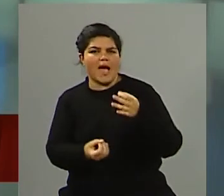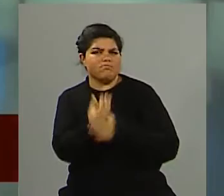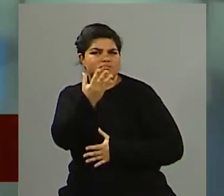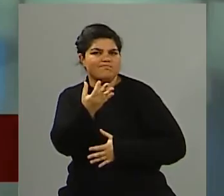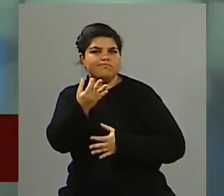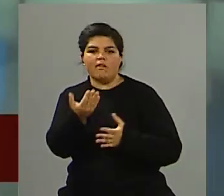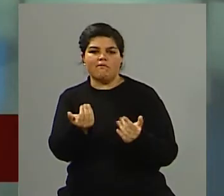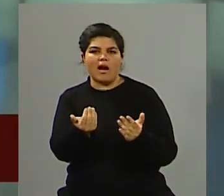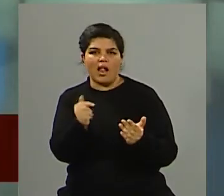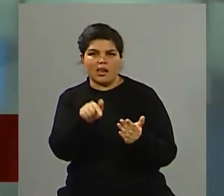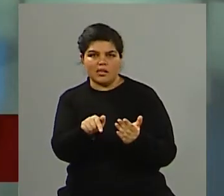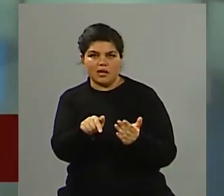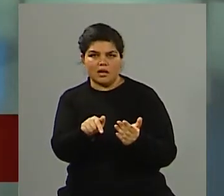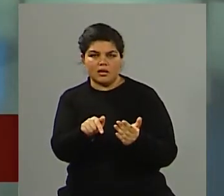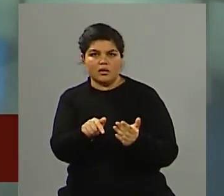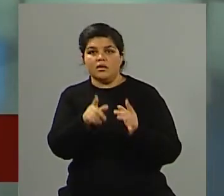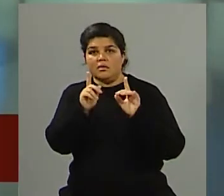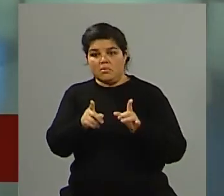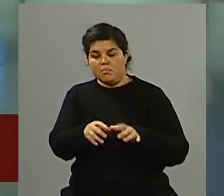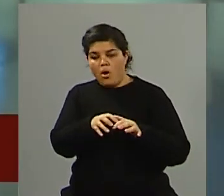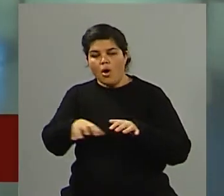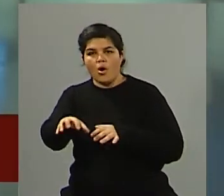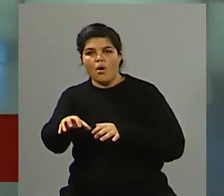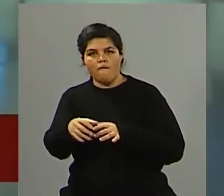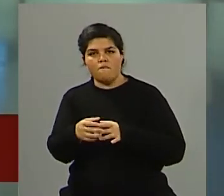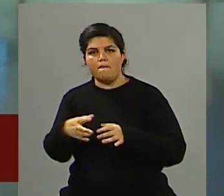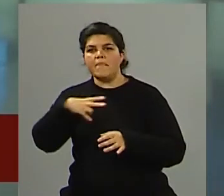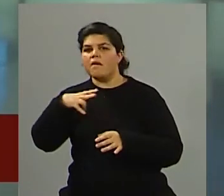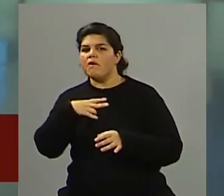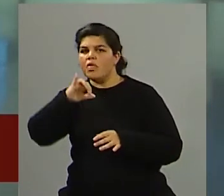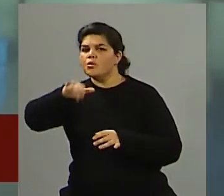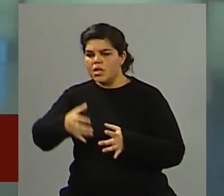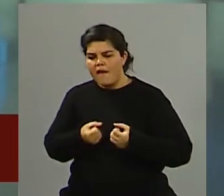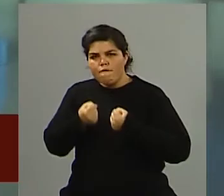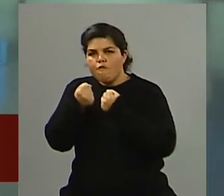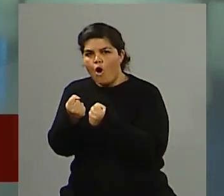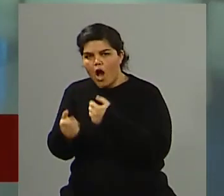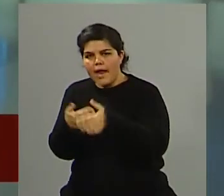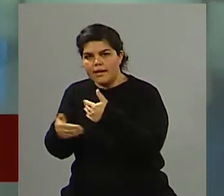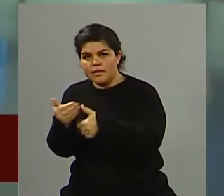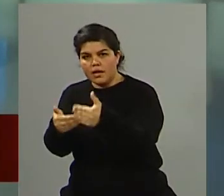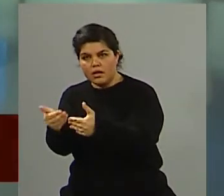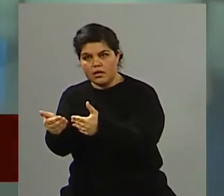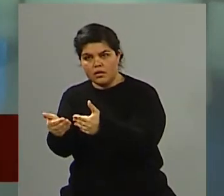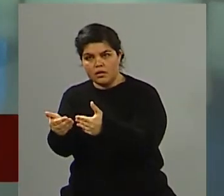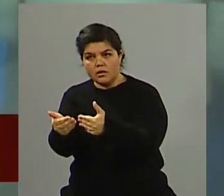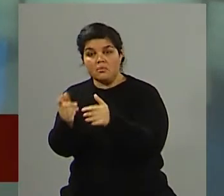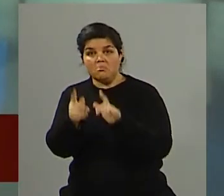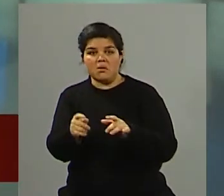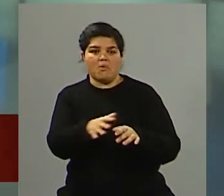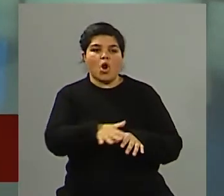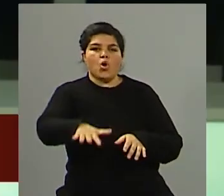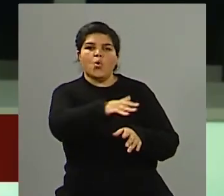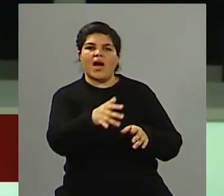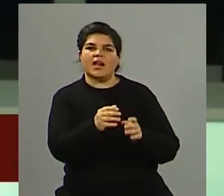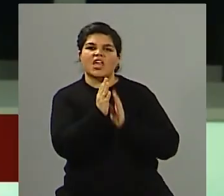es un departamento que tiene un sector privado fuerte muy fortalecido que tiene además un polo industrial tenemos el parque industrial más extenso de la provincia de Mendoza